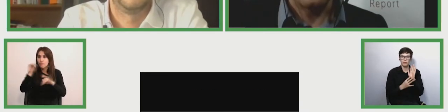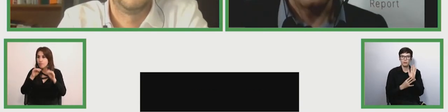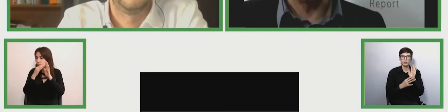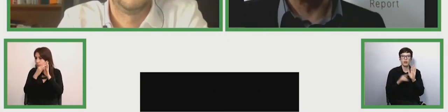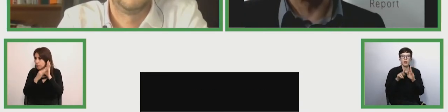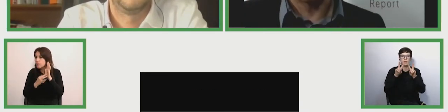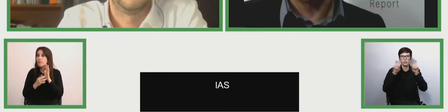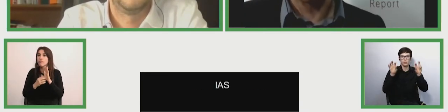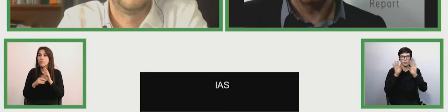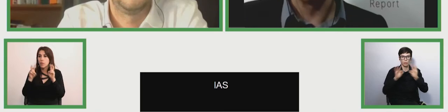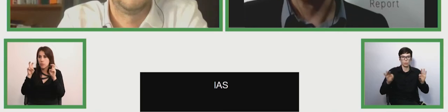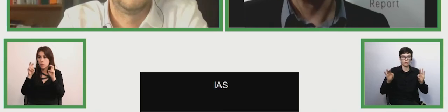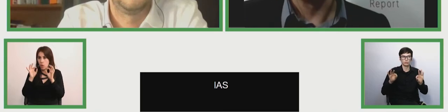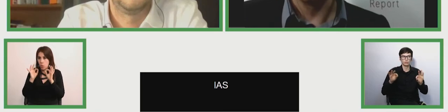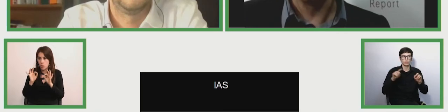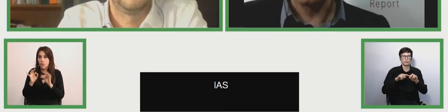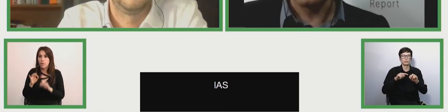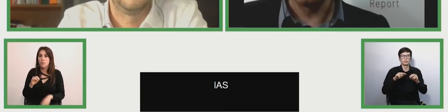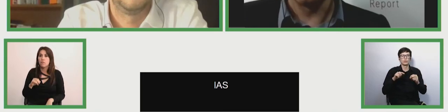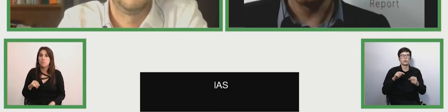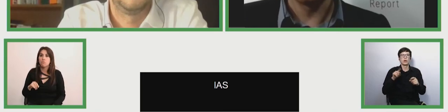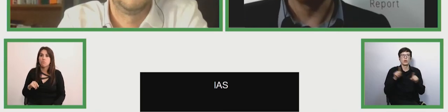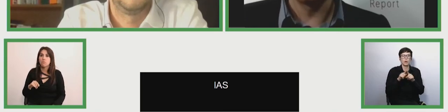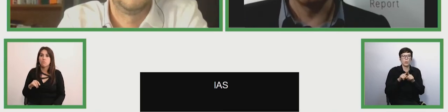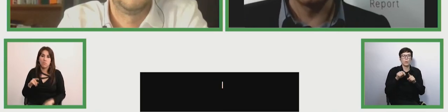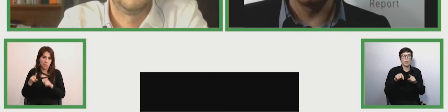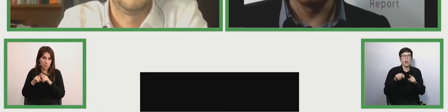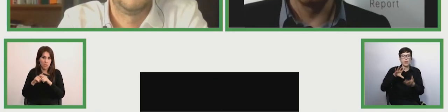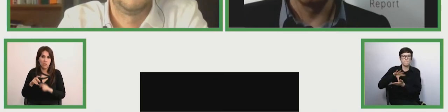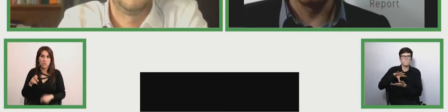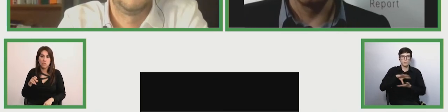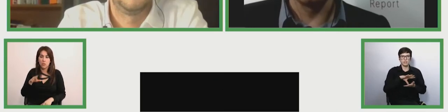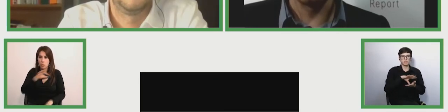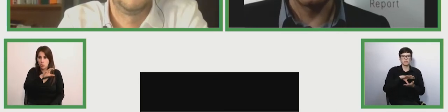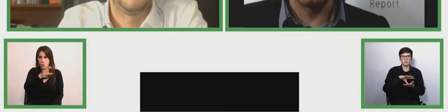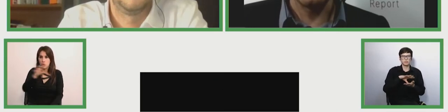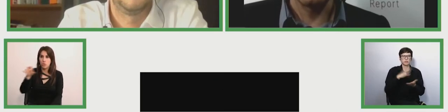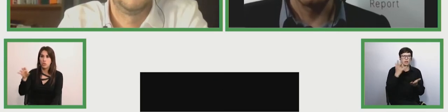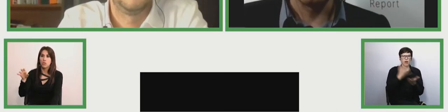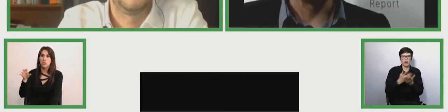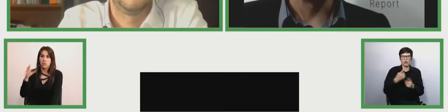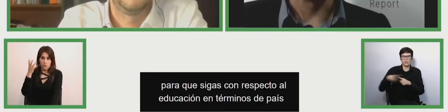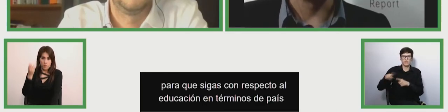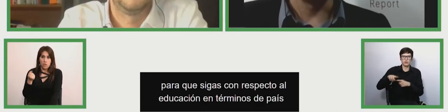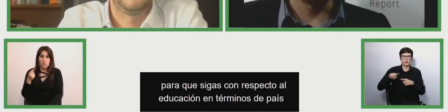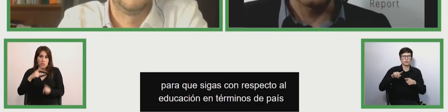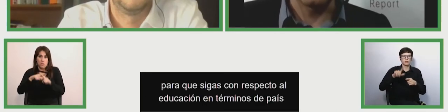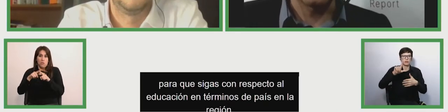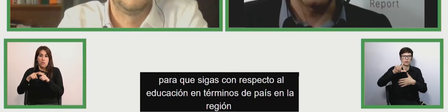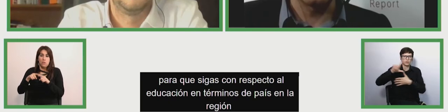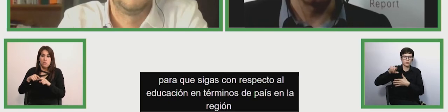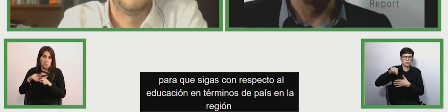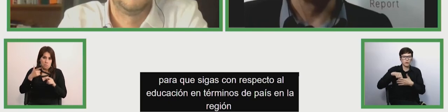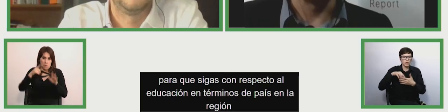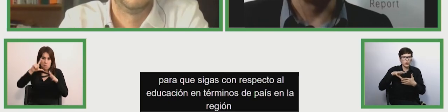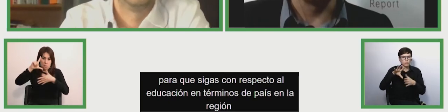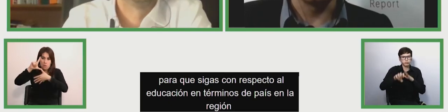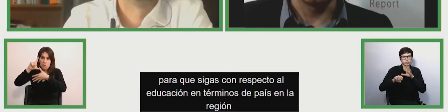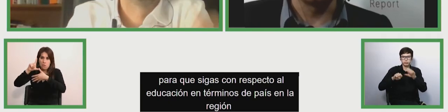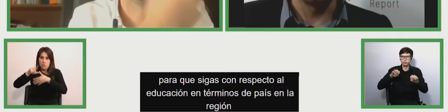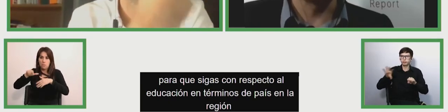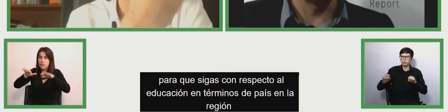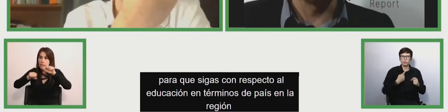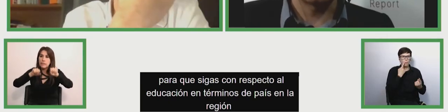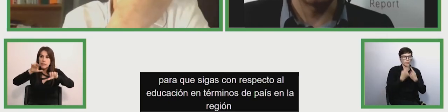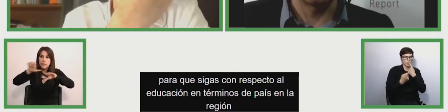la educación en términos en de país en la región que ha adaptado estas preguntas y en cierto